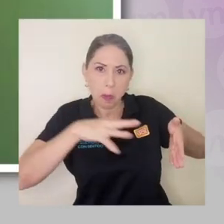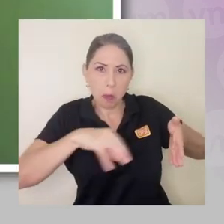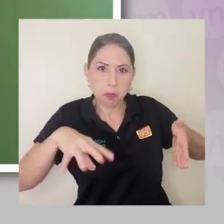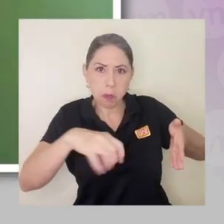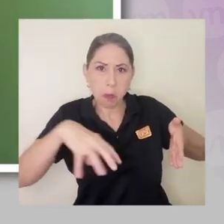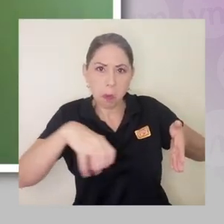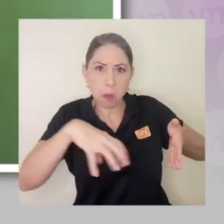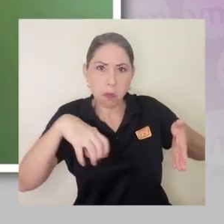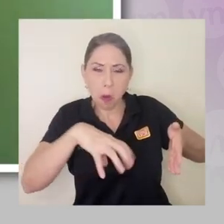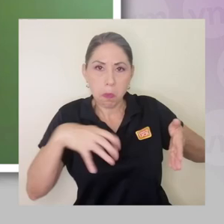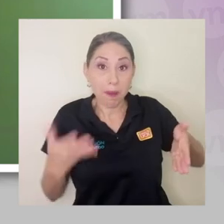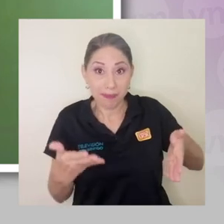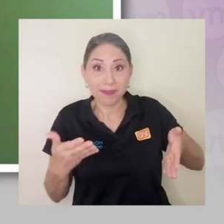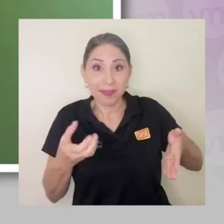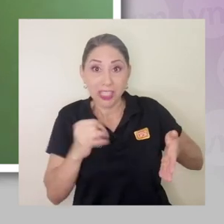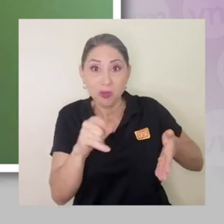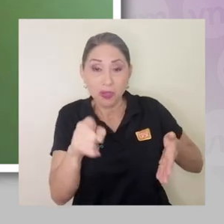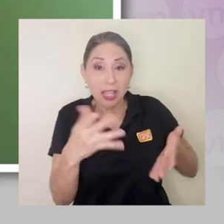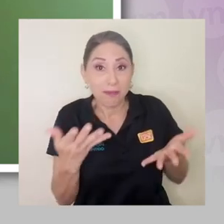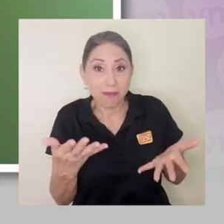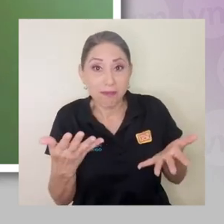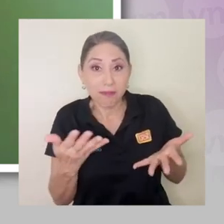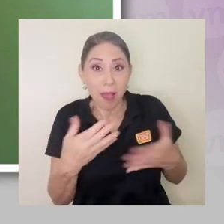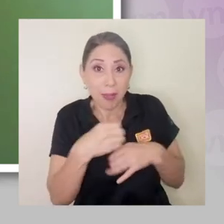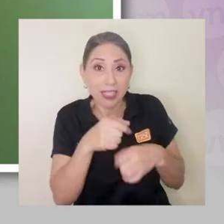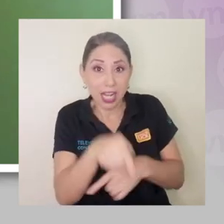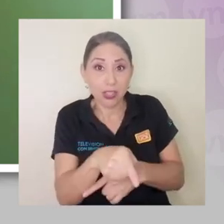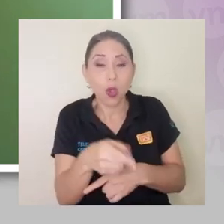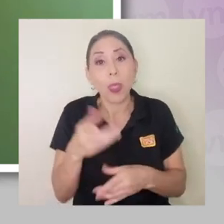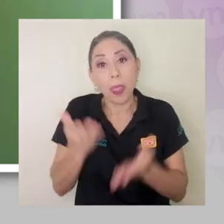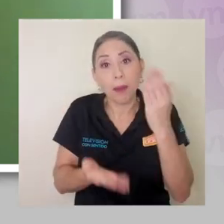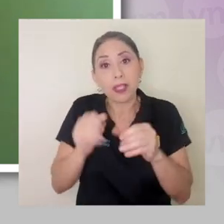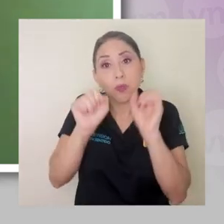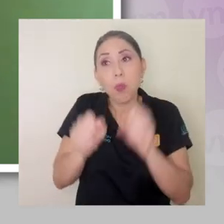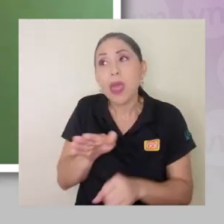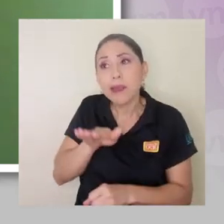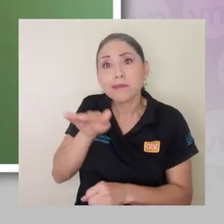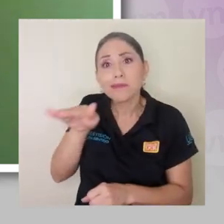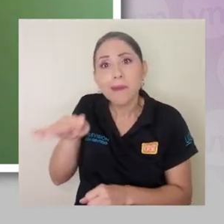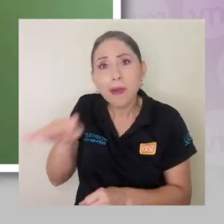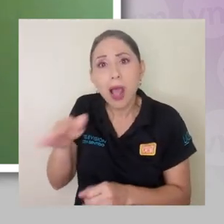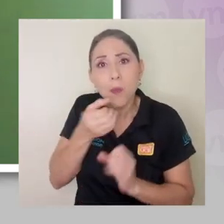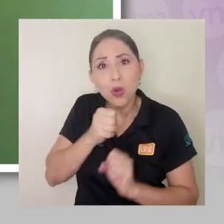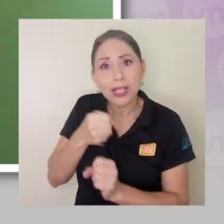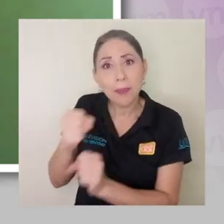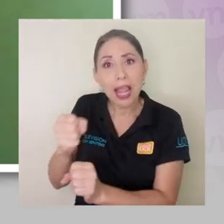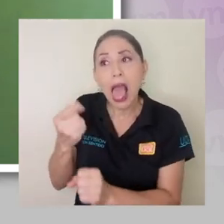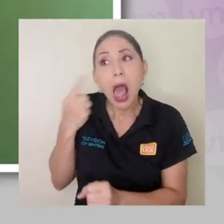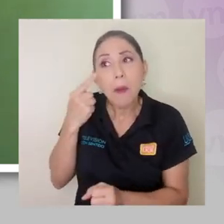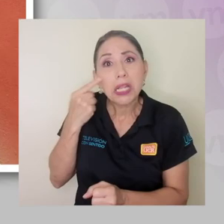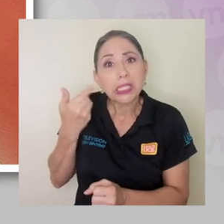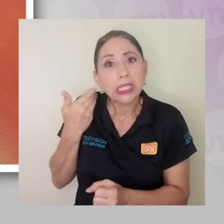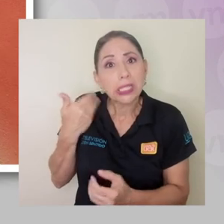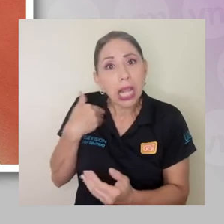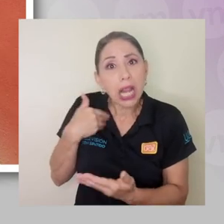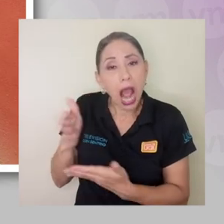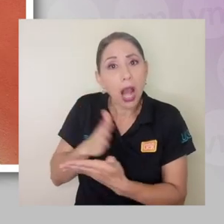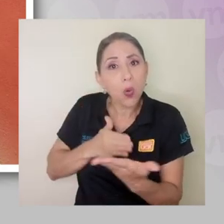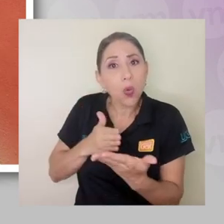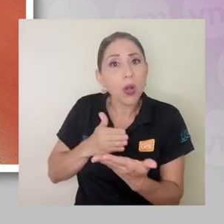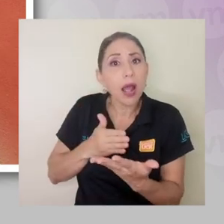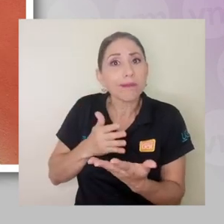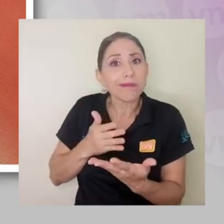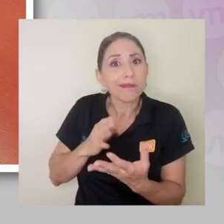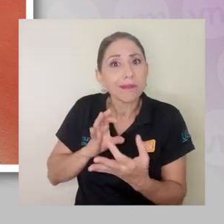si alguien está interesado puede averiguar en la municipalidad de su localidad si cuentan con algún programa de estos en las que las